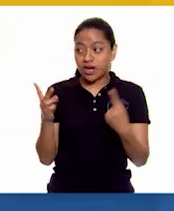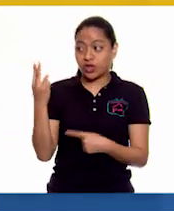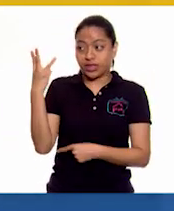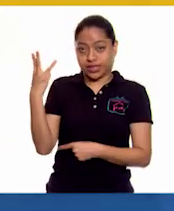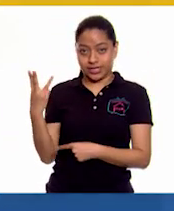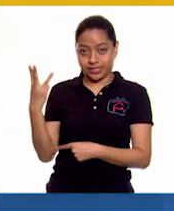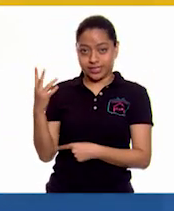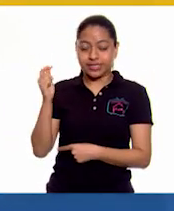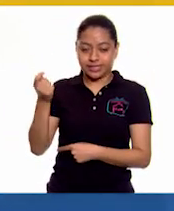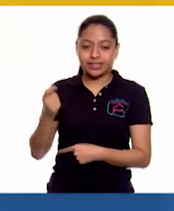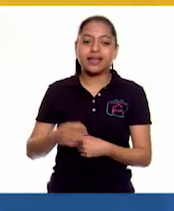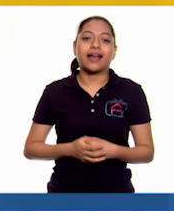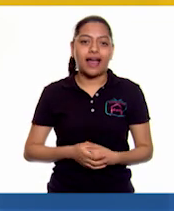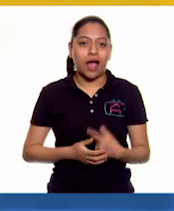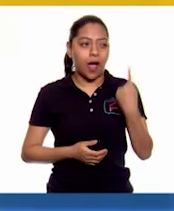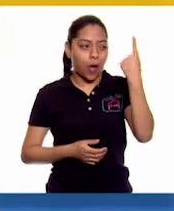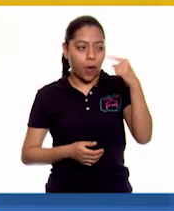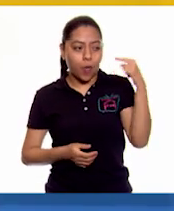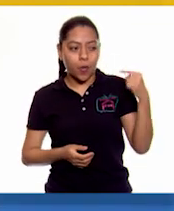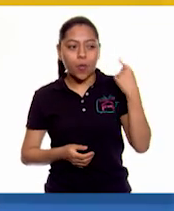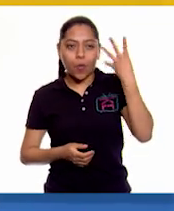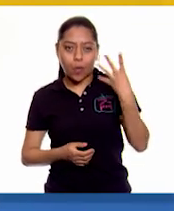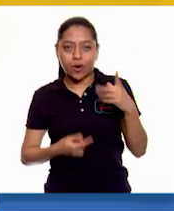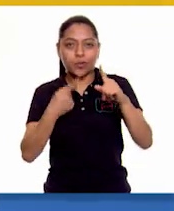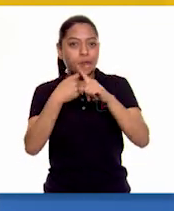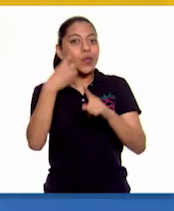por un cuarto.